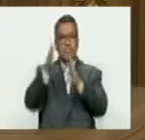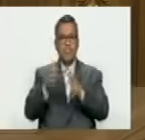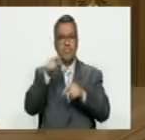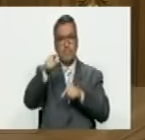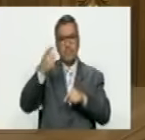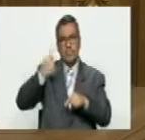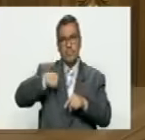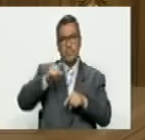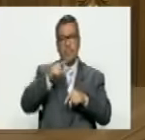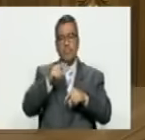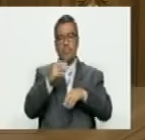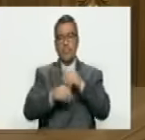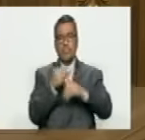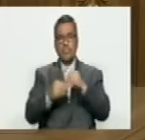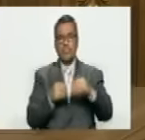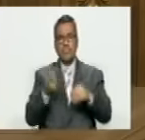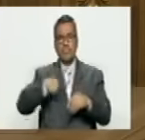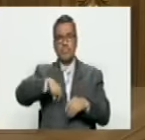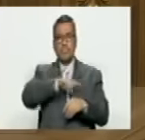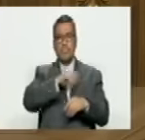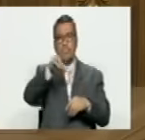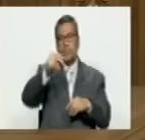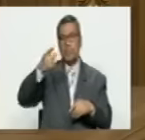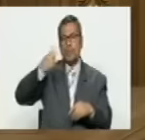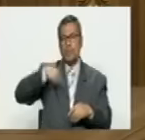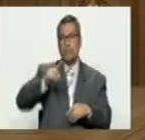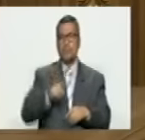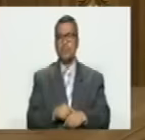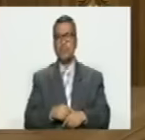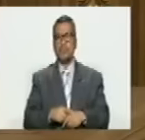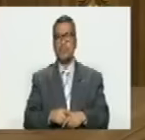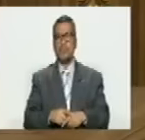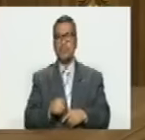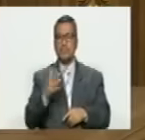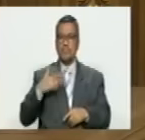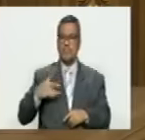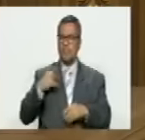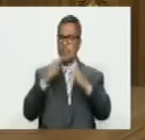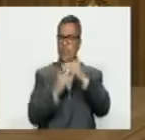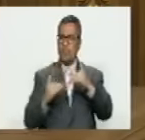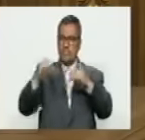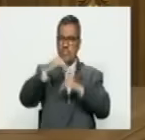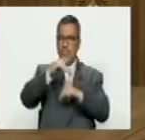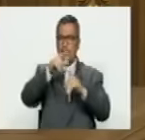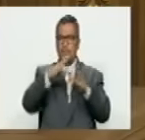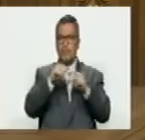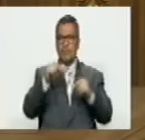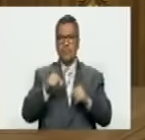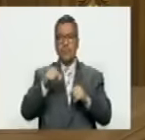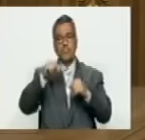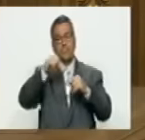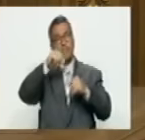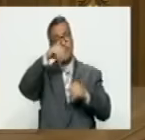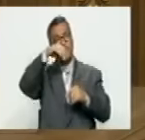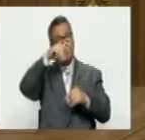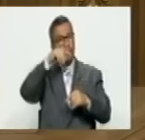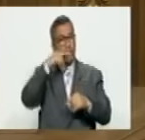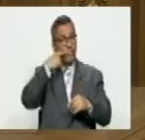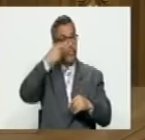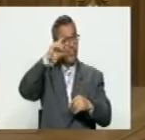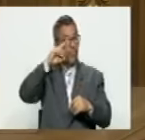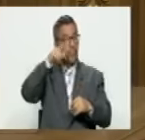ellos tienen un super método que nosotros no tenemos o sea entienden el sentido de superioridad que hay en esto y la trampa ahora ese